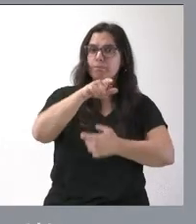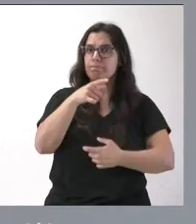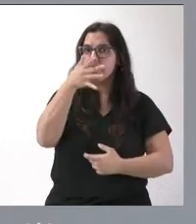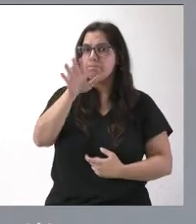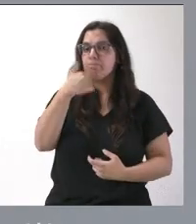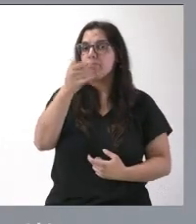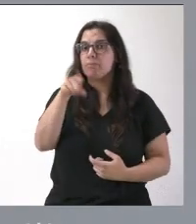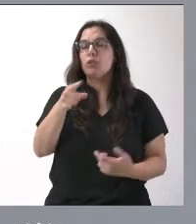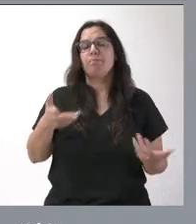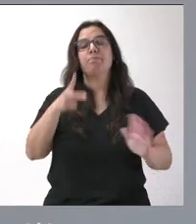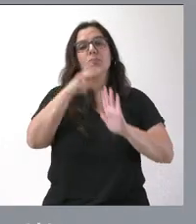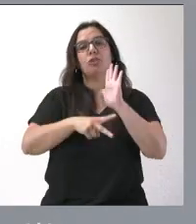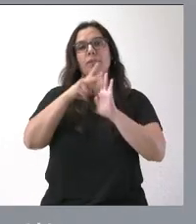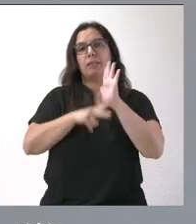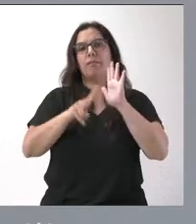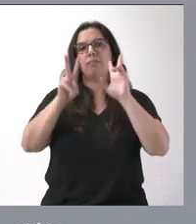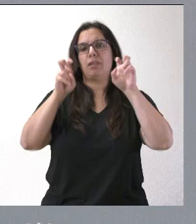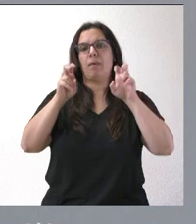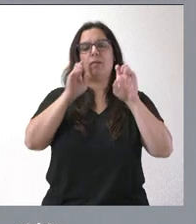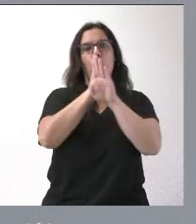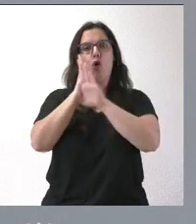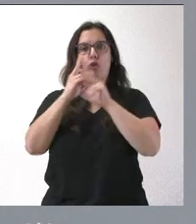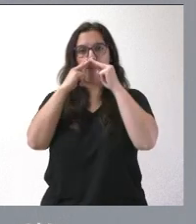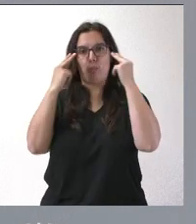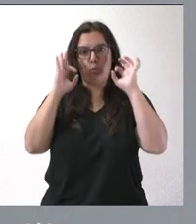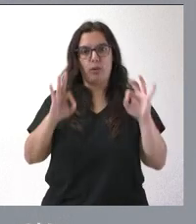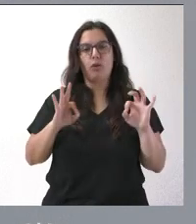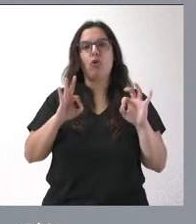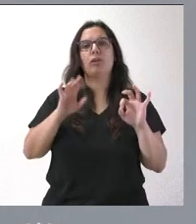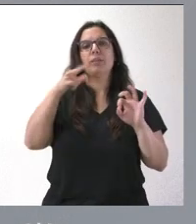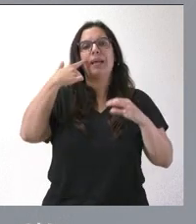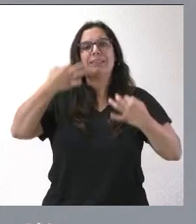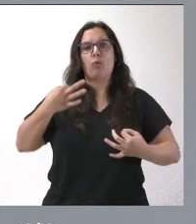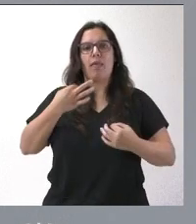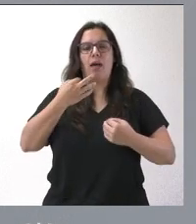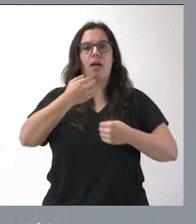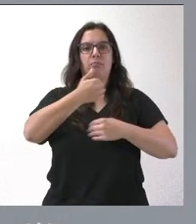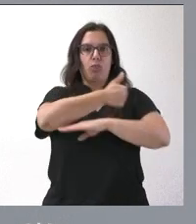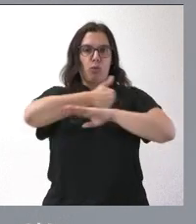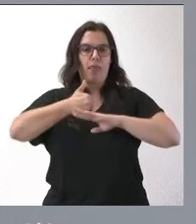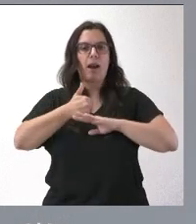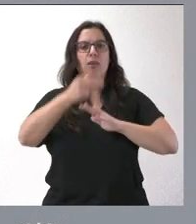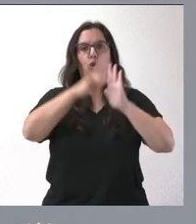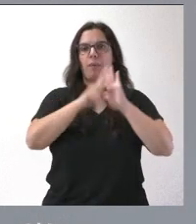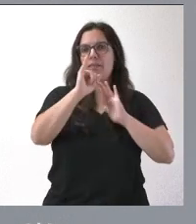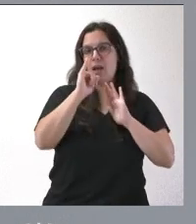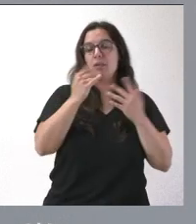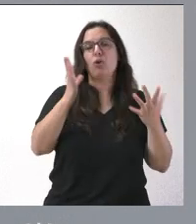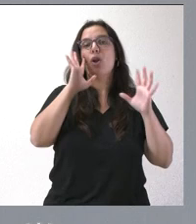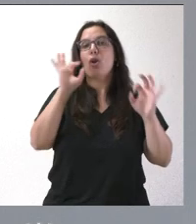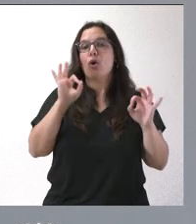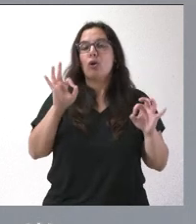normativas en materia de orden público y en materia de seguridad ciudadana. Y, lógicamente, a quien